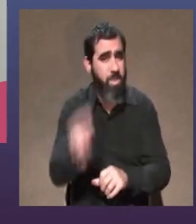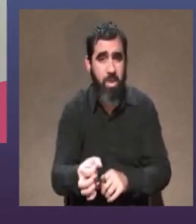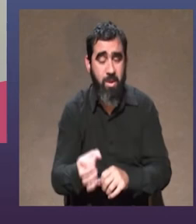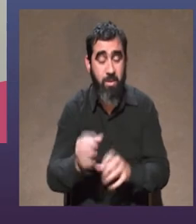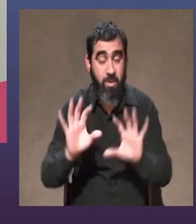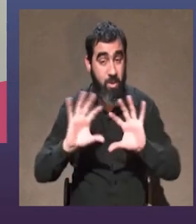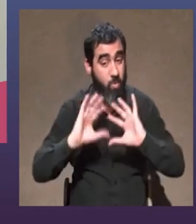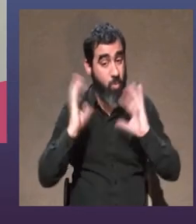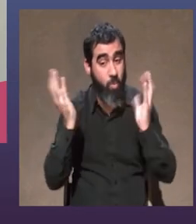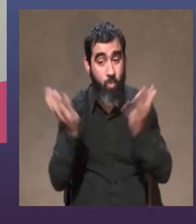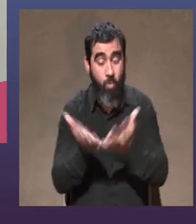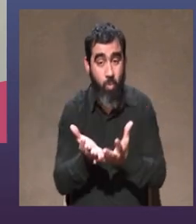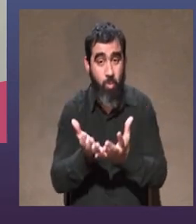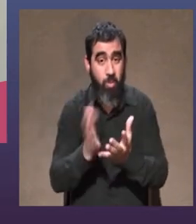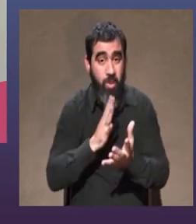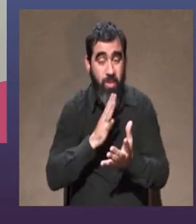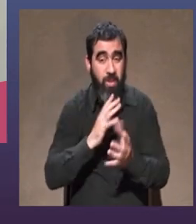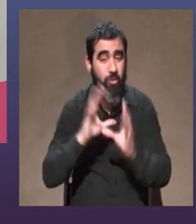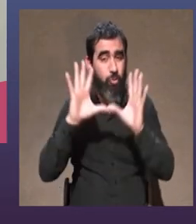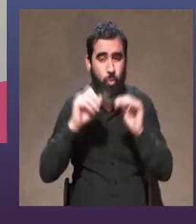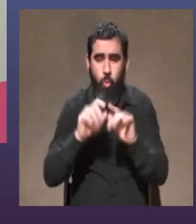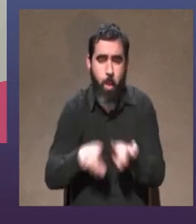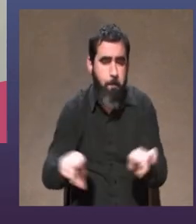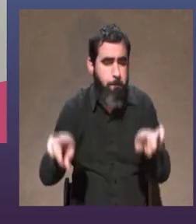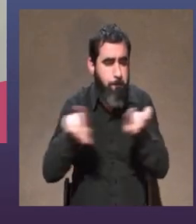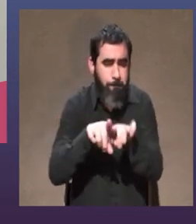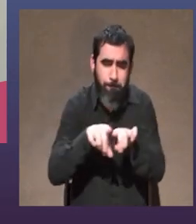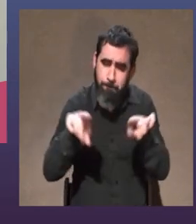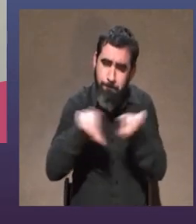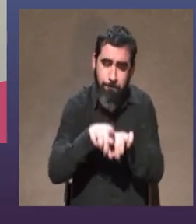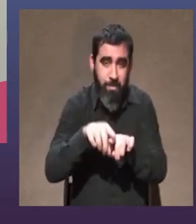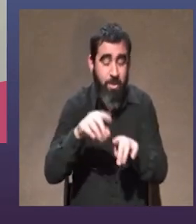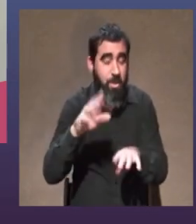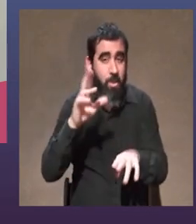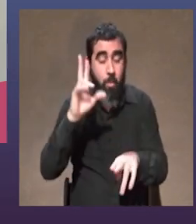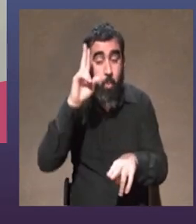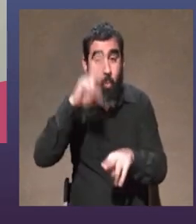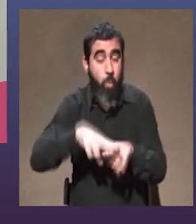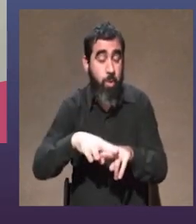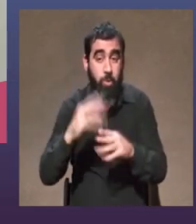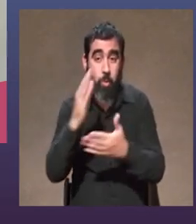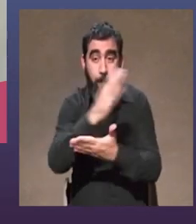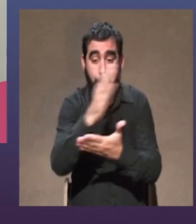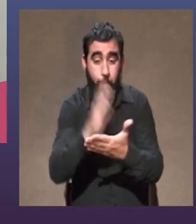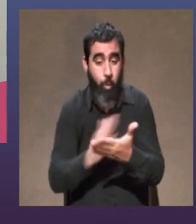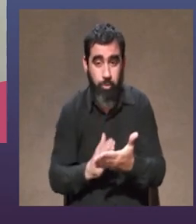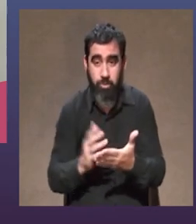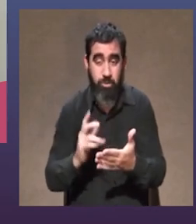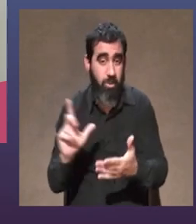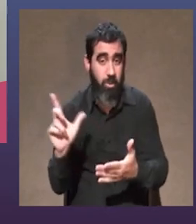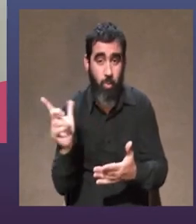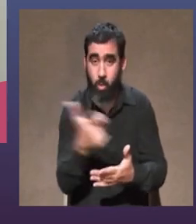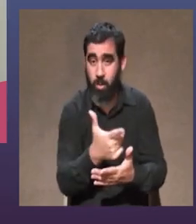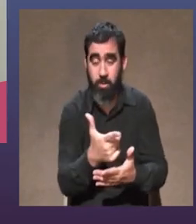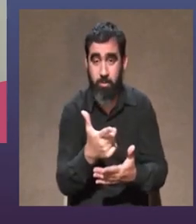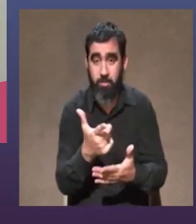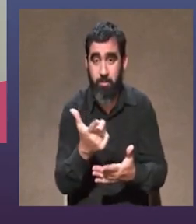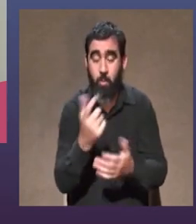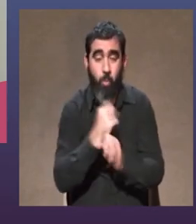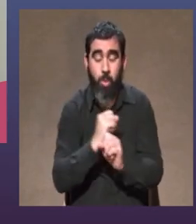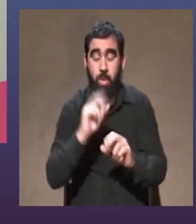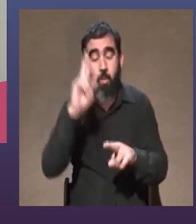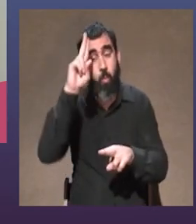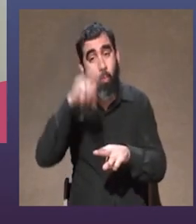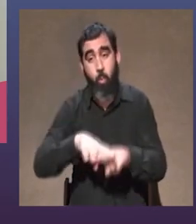mierda a este mundo de la hiperliteralidad que está muerto de poesía en cualquier momento vamos a morir de un